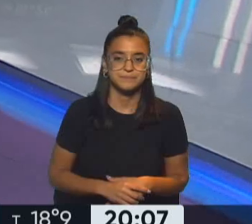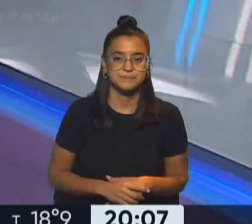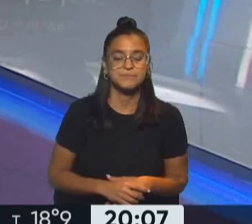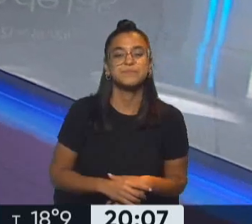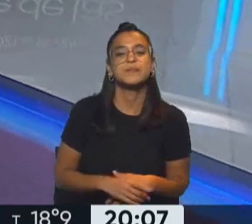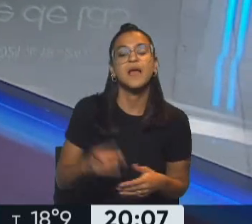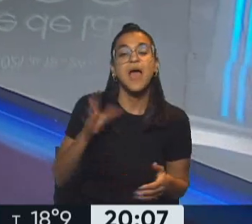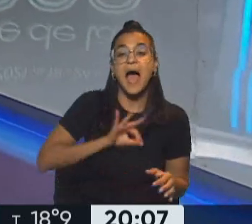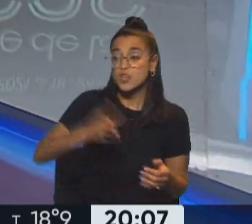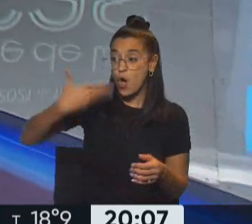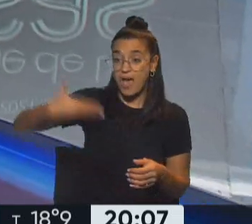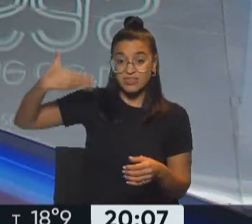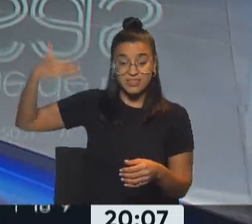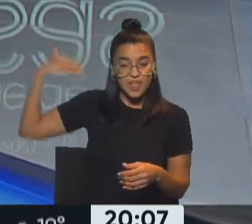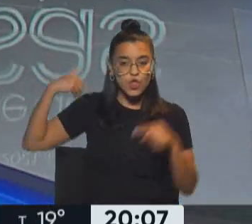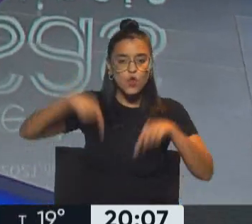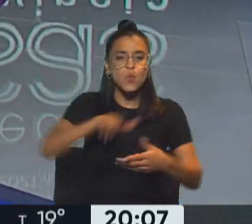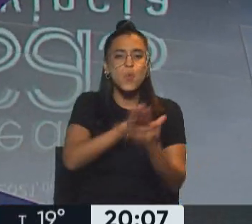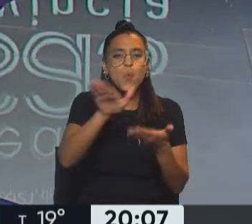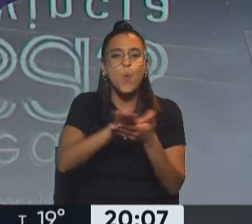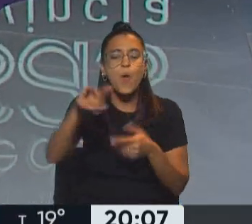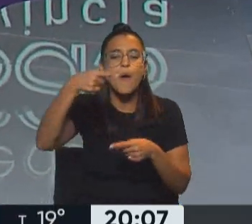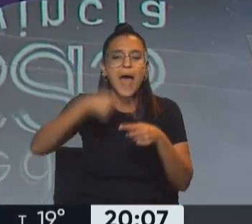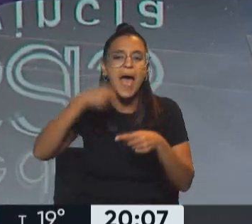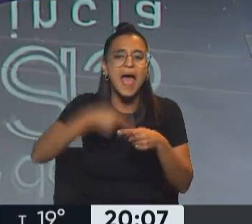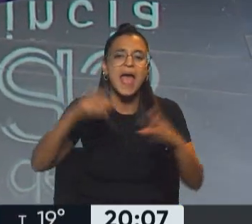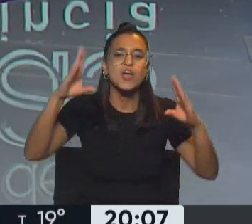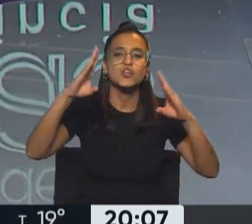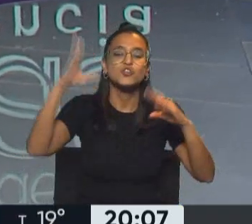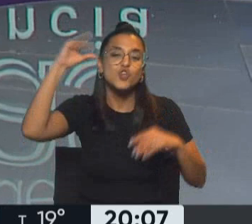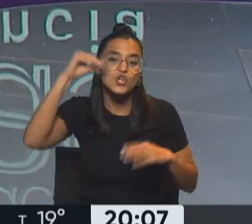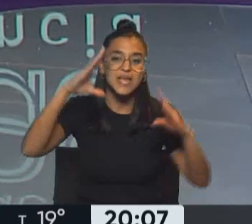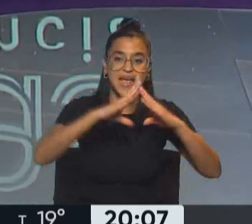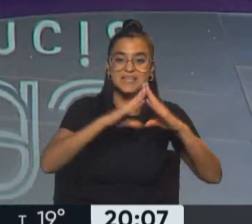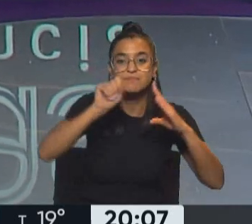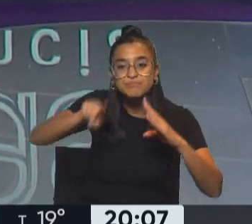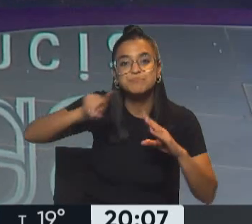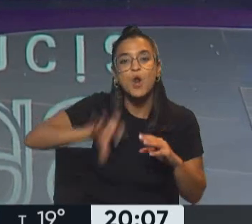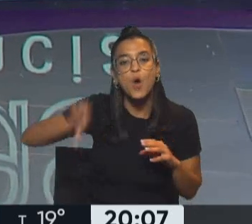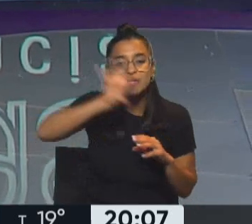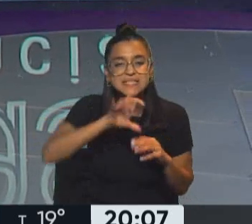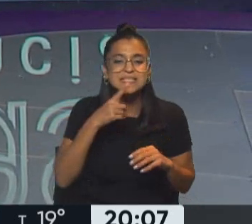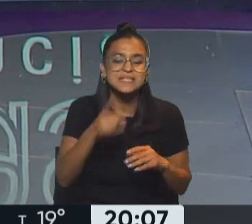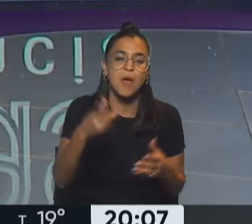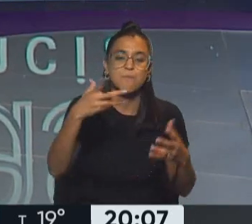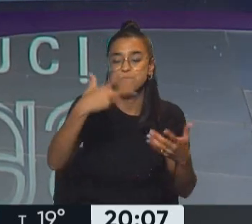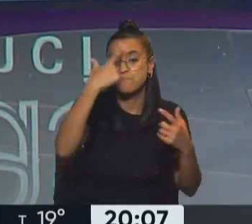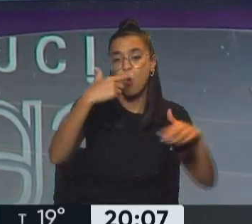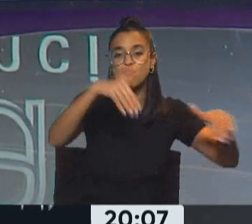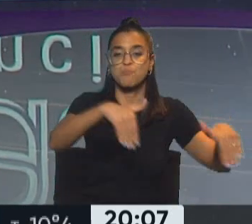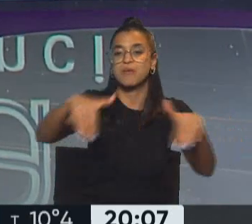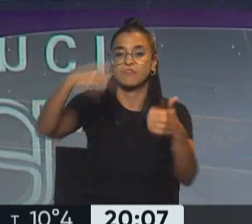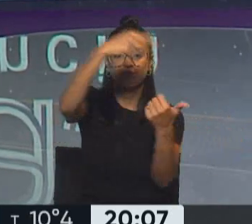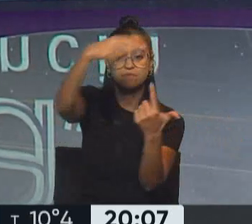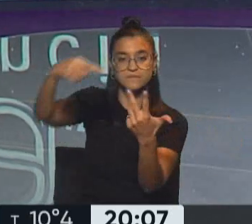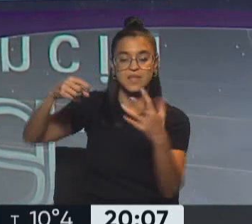Como en años anteriores, llegó una nueva edición de la Noche de las Casas de Provincias. Distintos monumentos en la ciudad de Buenos Aires